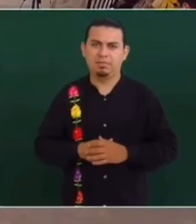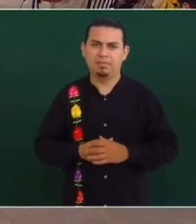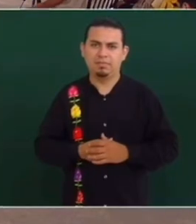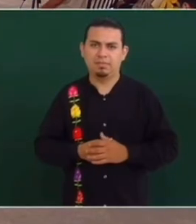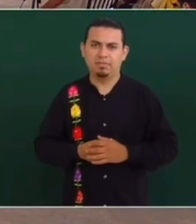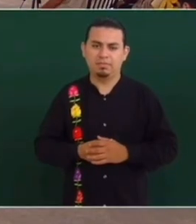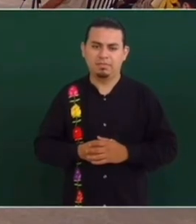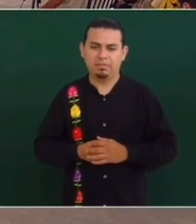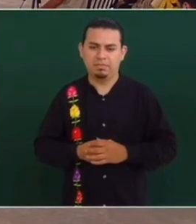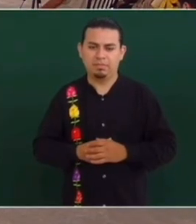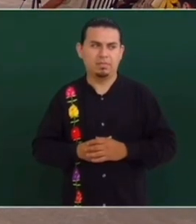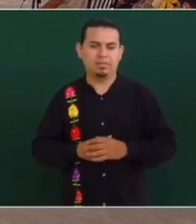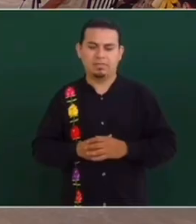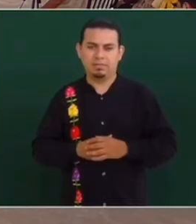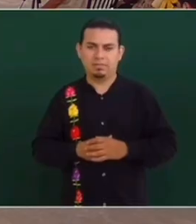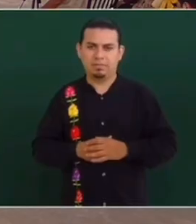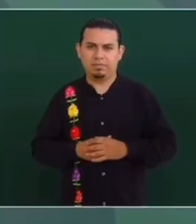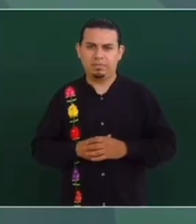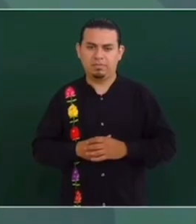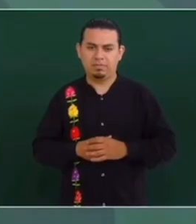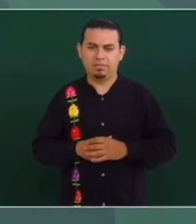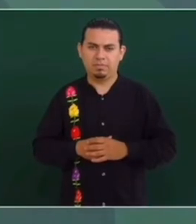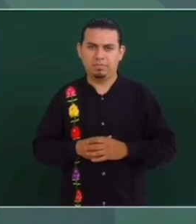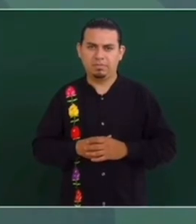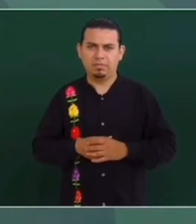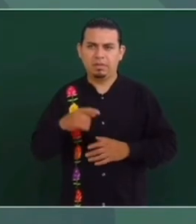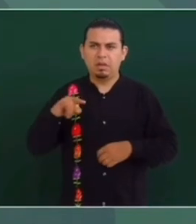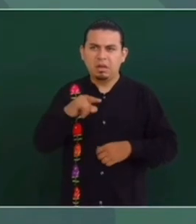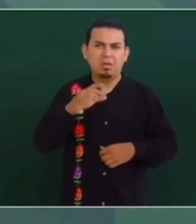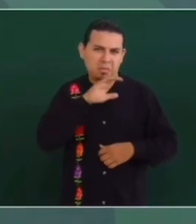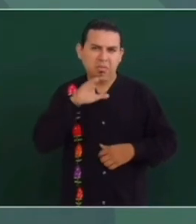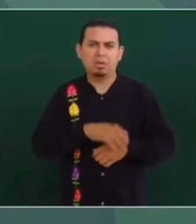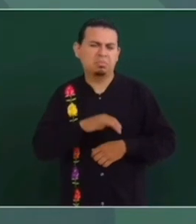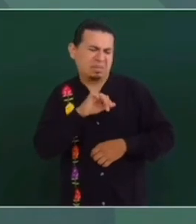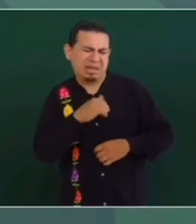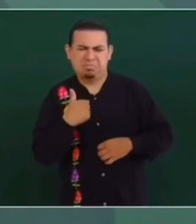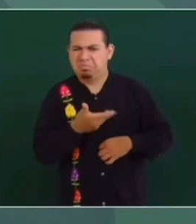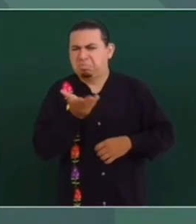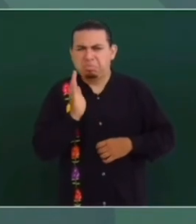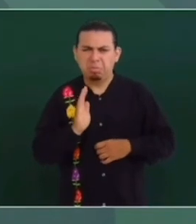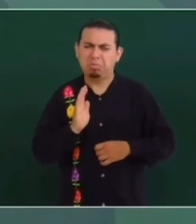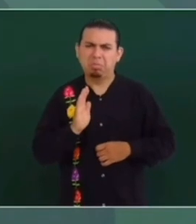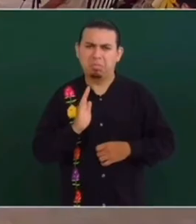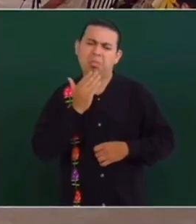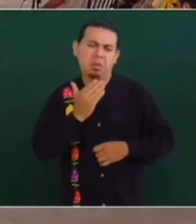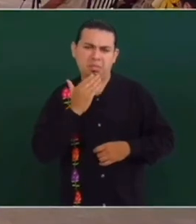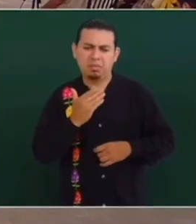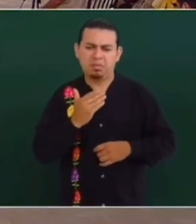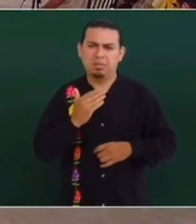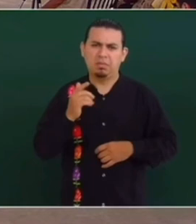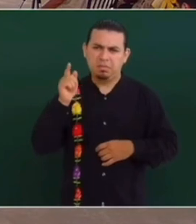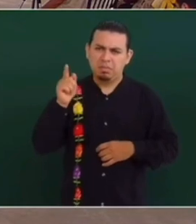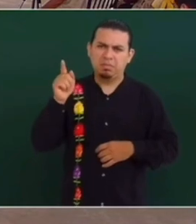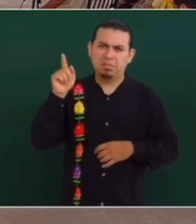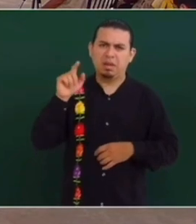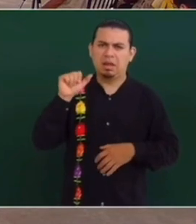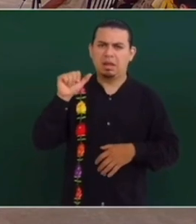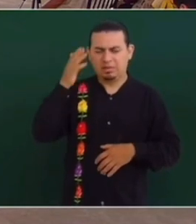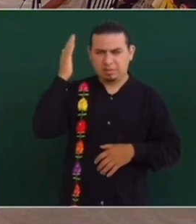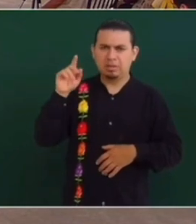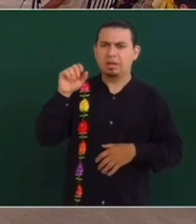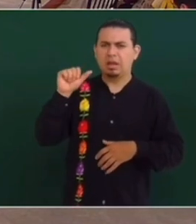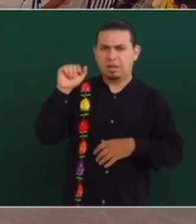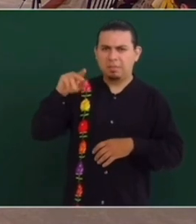Es que fue curioso el carrito. Sí, pero miren, Adán es de primera, de primera mi paisano,